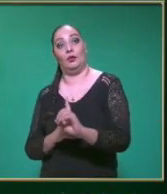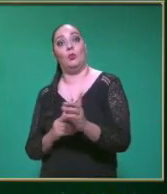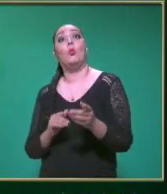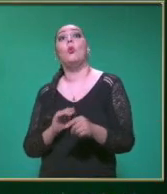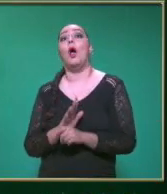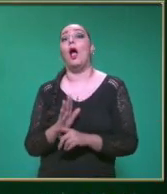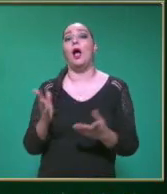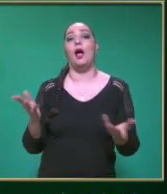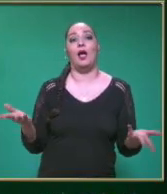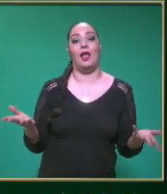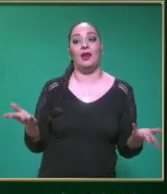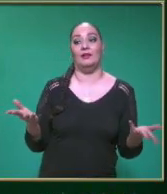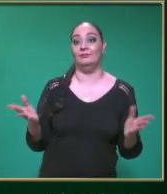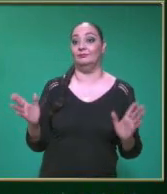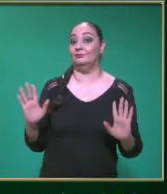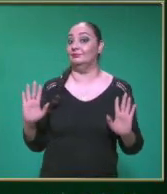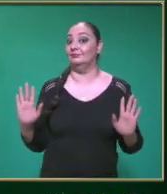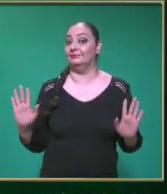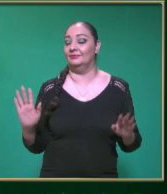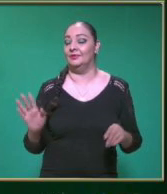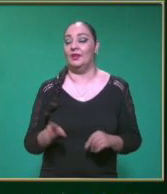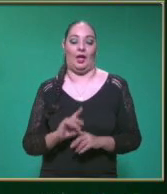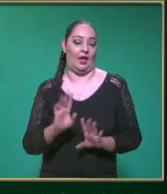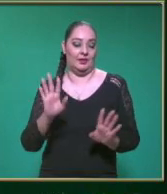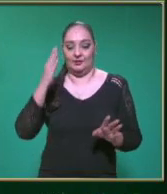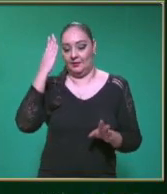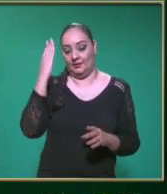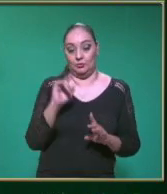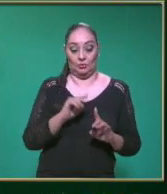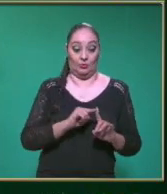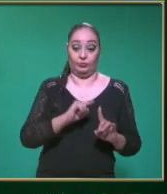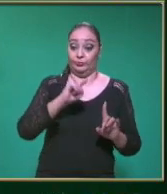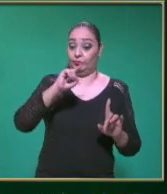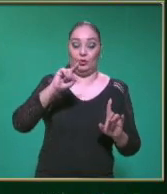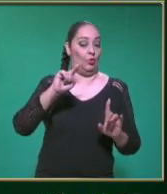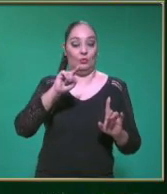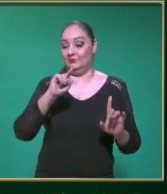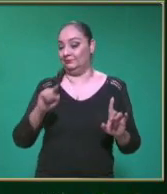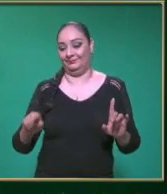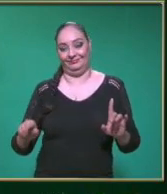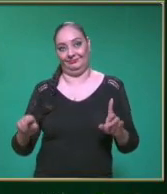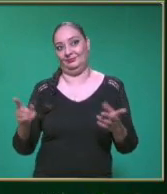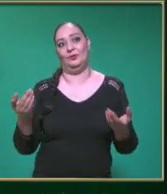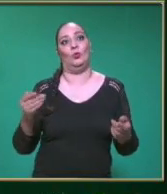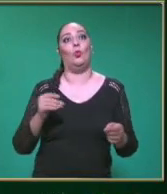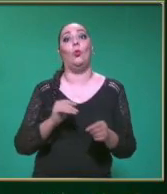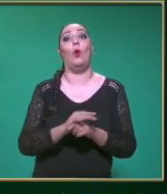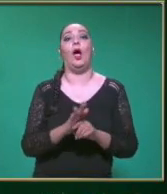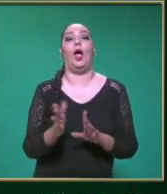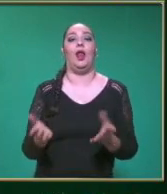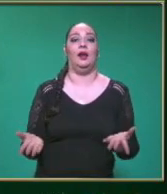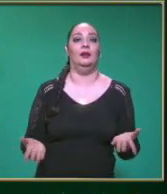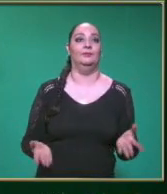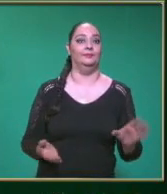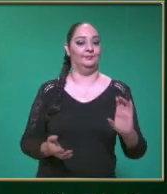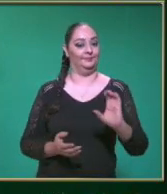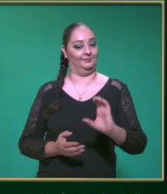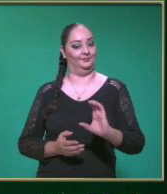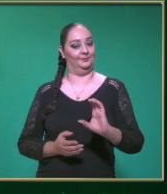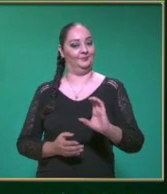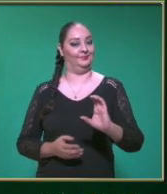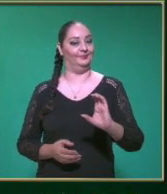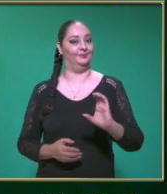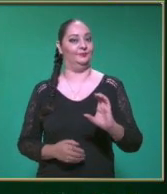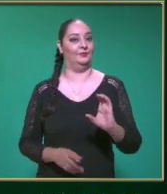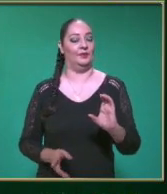línea No sube Ni baja Entonces ¿Cuál vendría siendo De esas maestra? El inciso C El